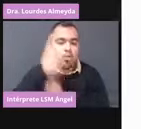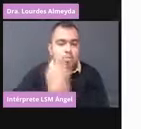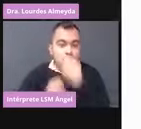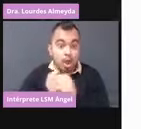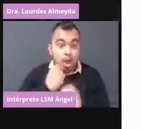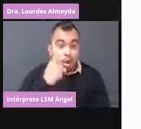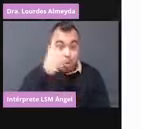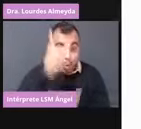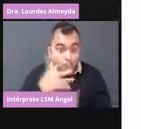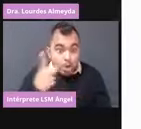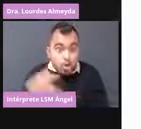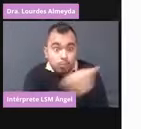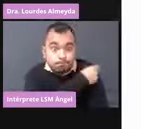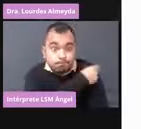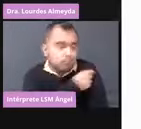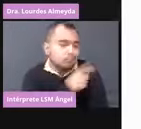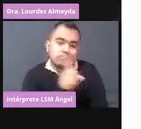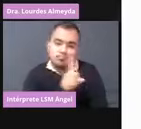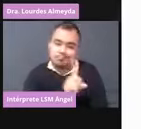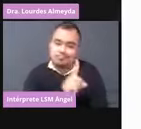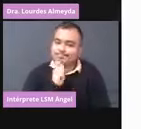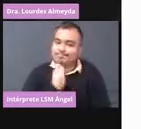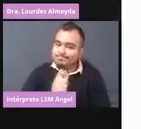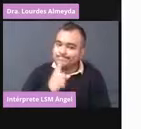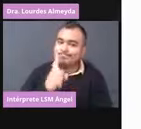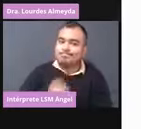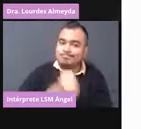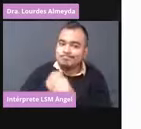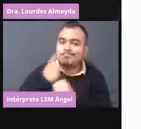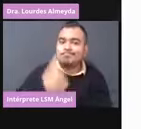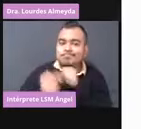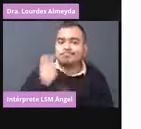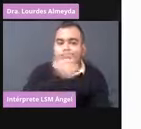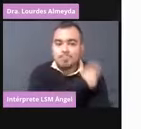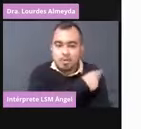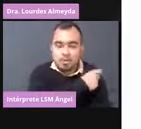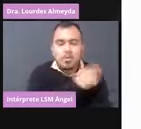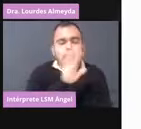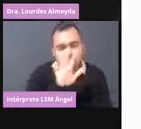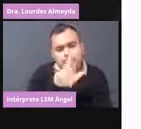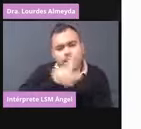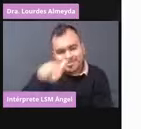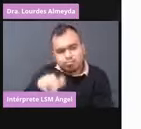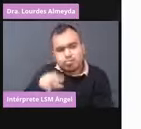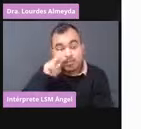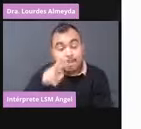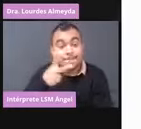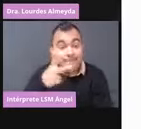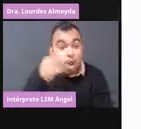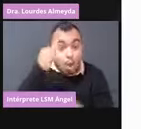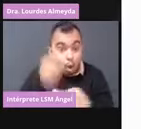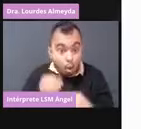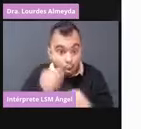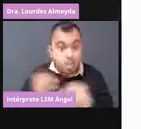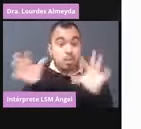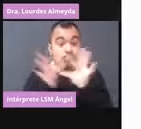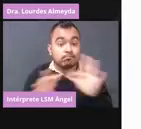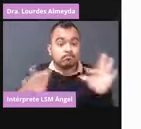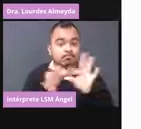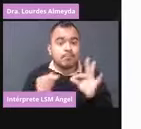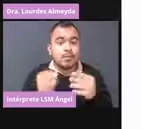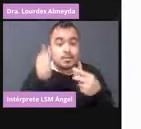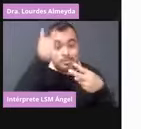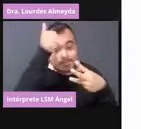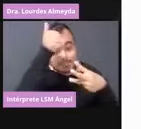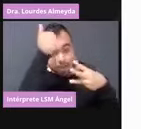vacuna. Creo que, si no, después verán, pero estas que vamos a hablar ahorita, cada una necesita